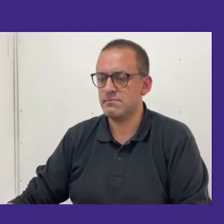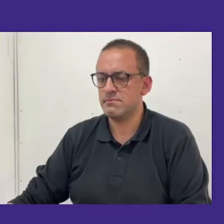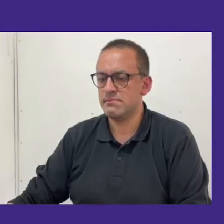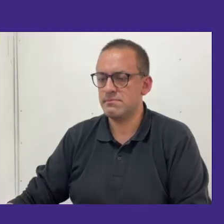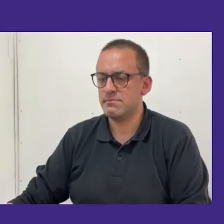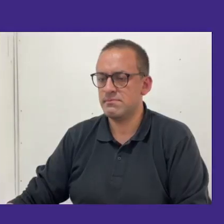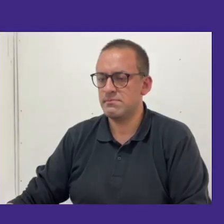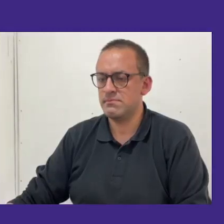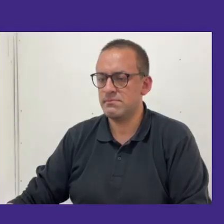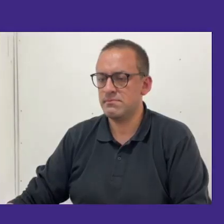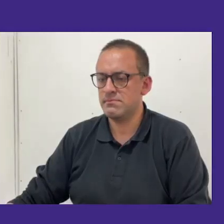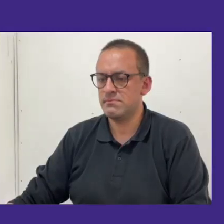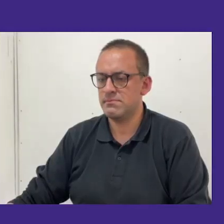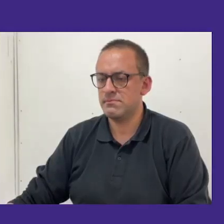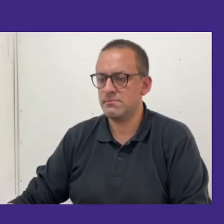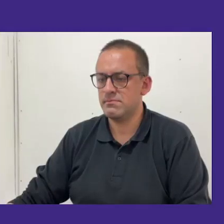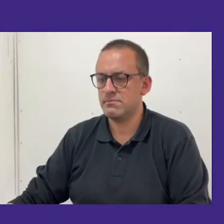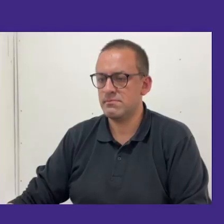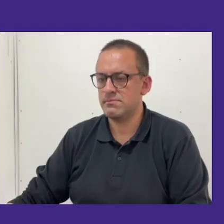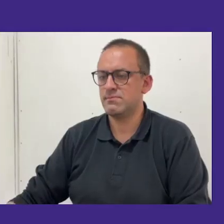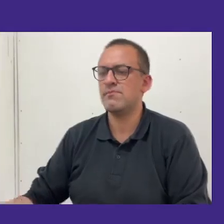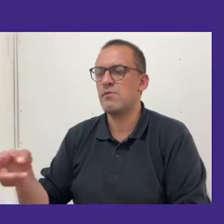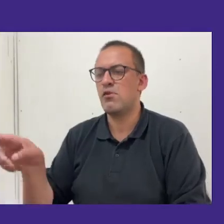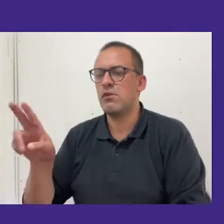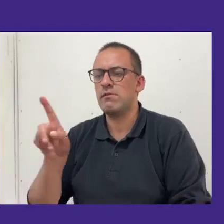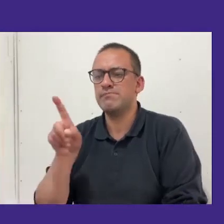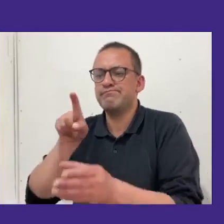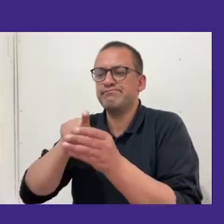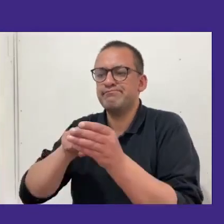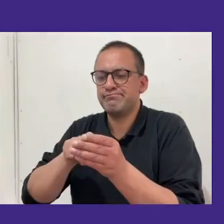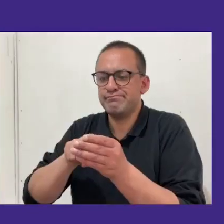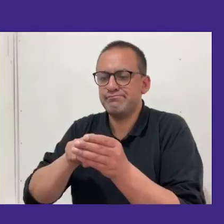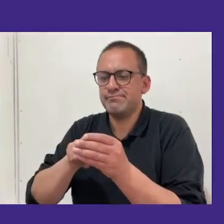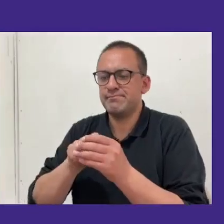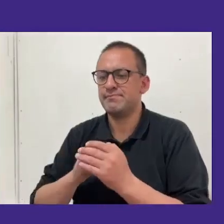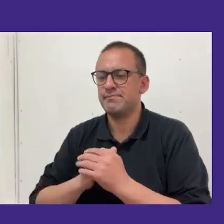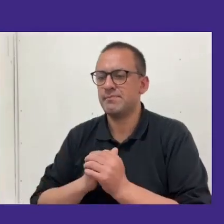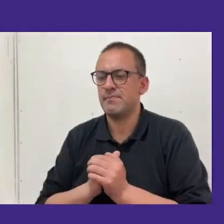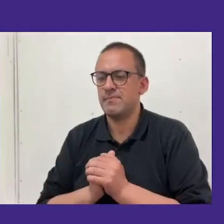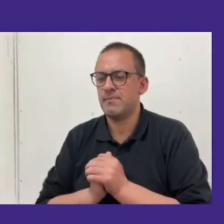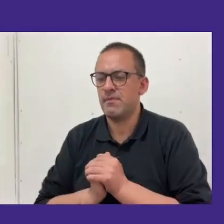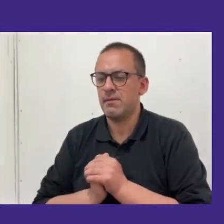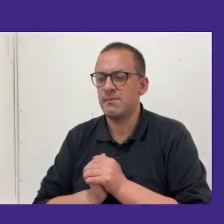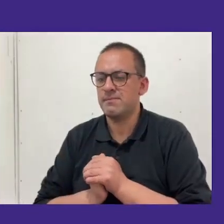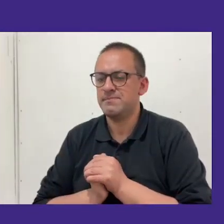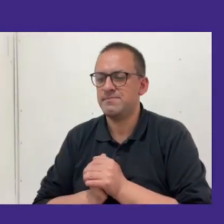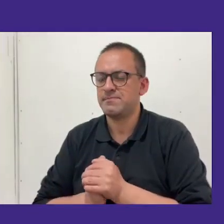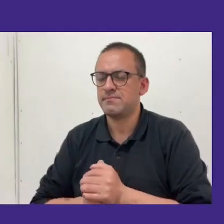Y se está conectando de nuevo la... Ya, parece que ahí sí.